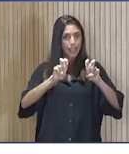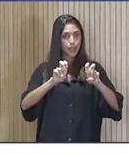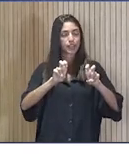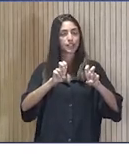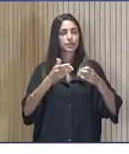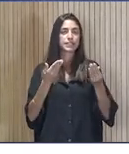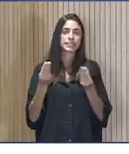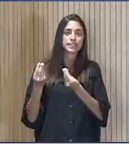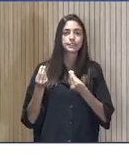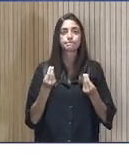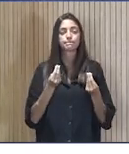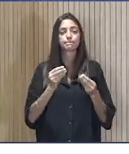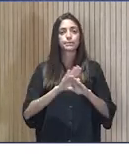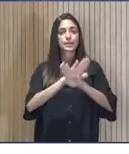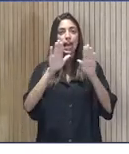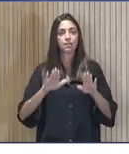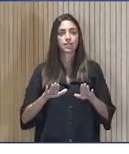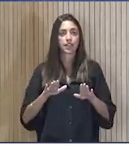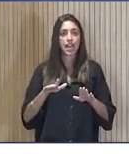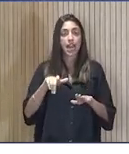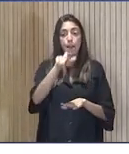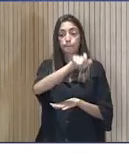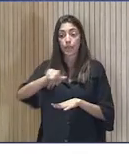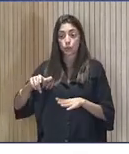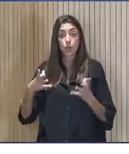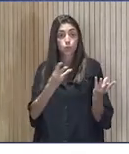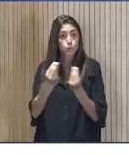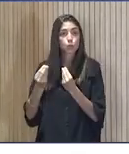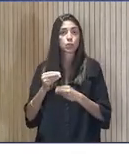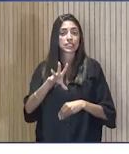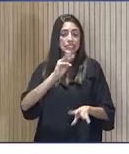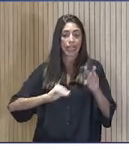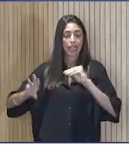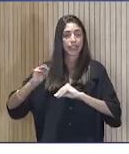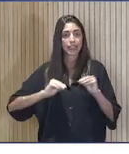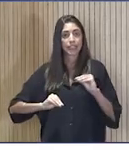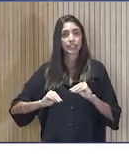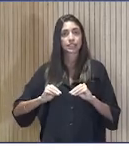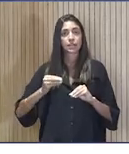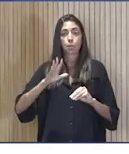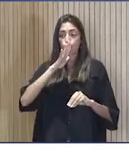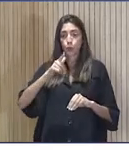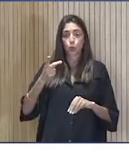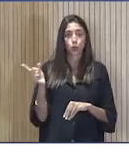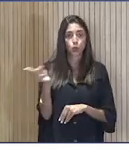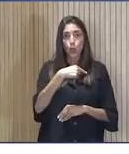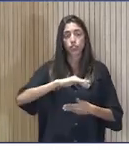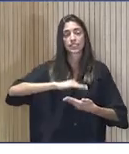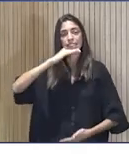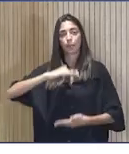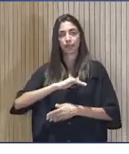interpretadas por parte de tanta gente, con tantas capacidades, como todos los que habéis participado y otros.